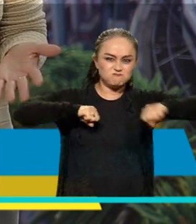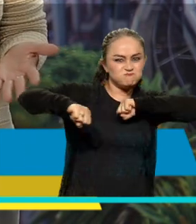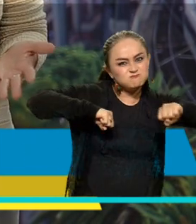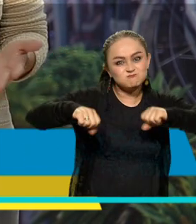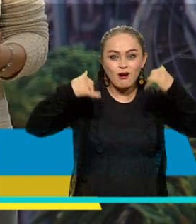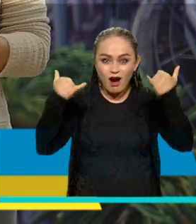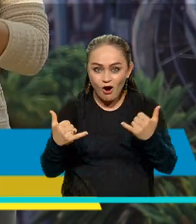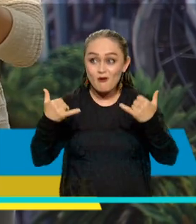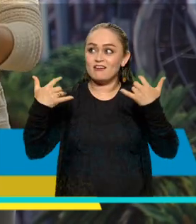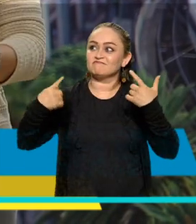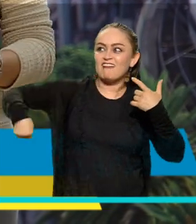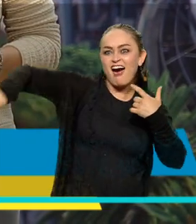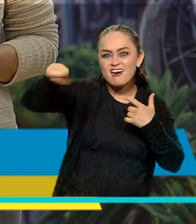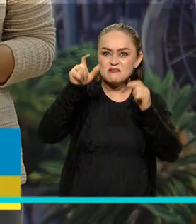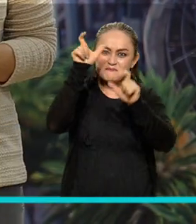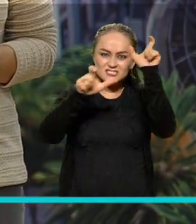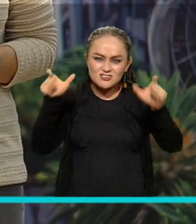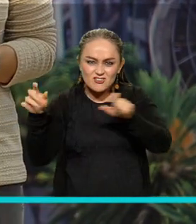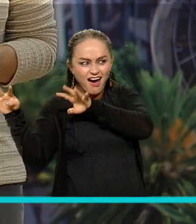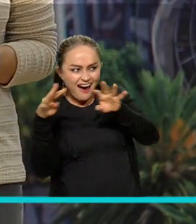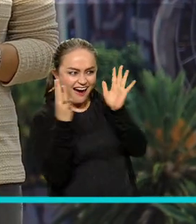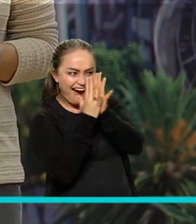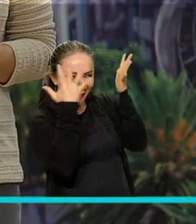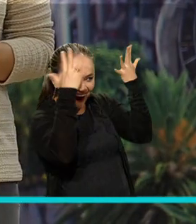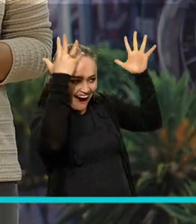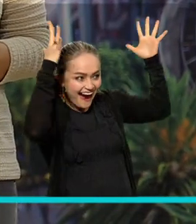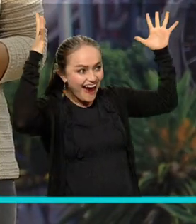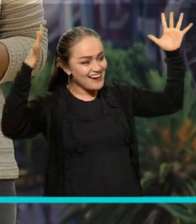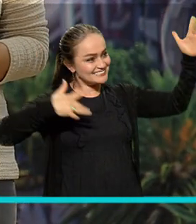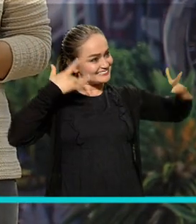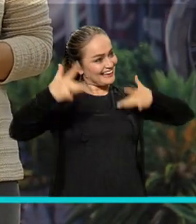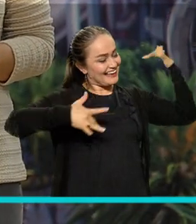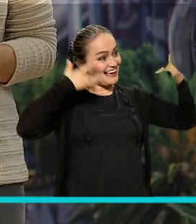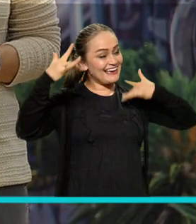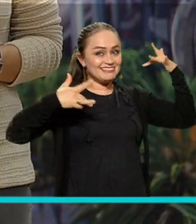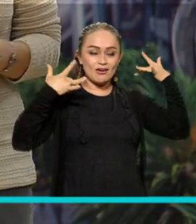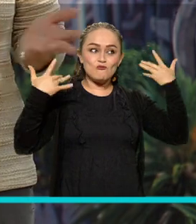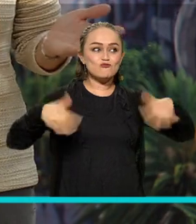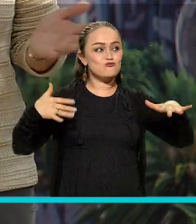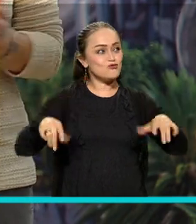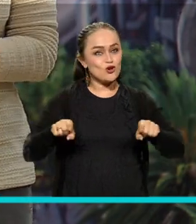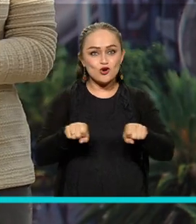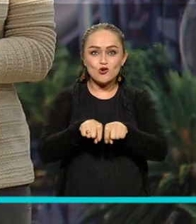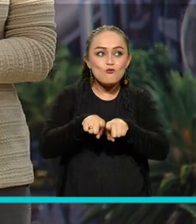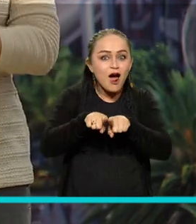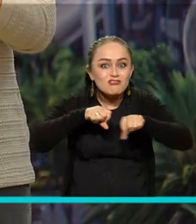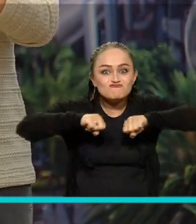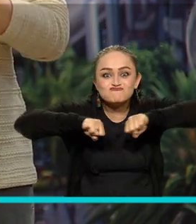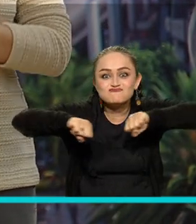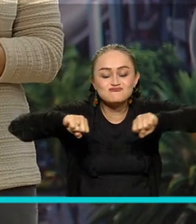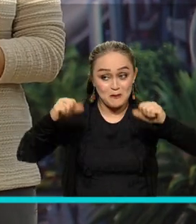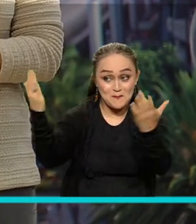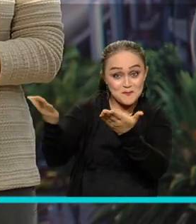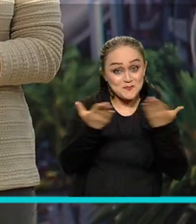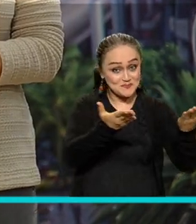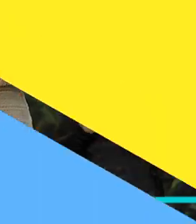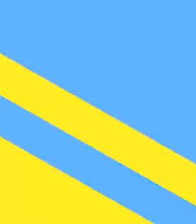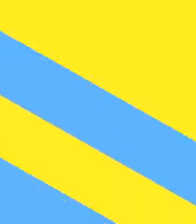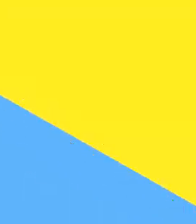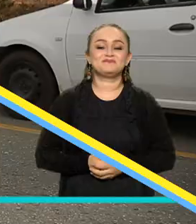renacer de los silleteros, que se reencuentran con los aplausos y la ovación de la gente. Ellos sienten que volvieron a la vida. Bienvenidos.